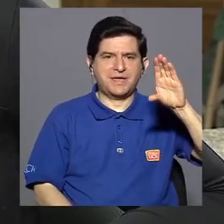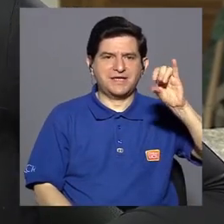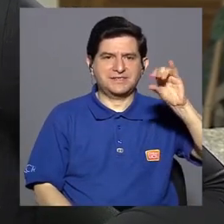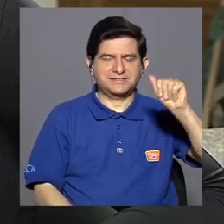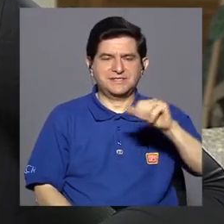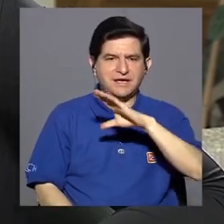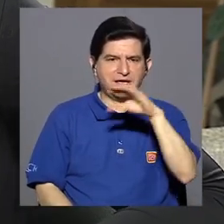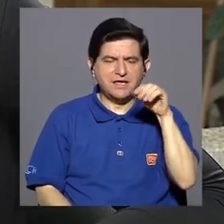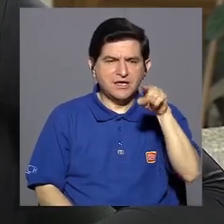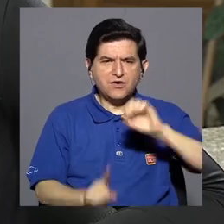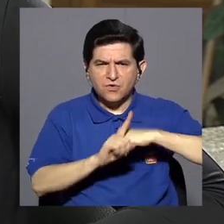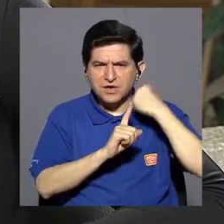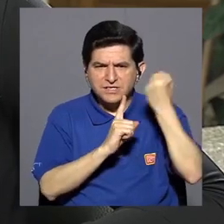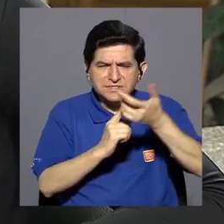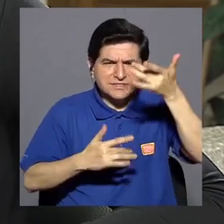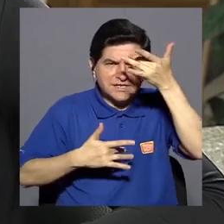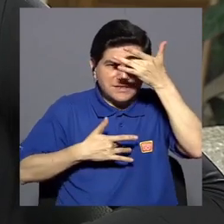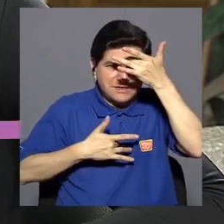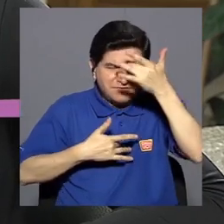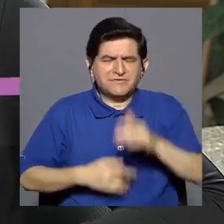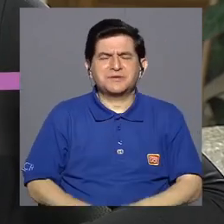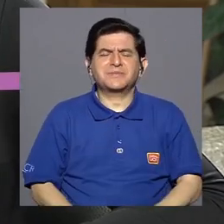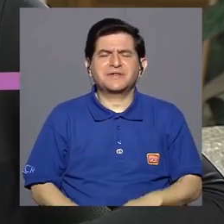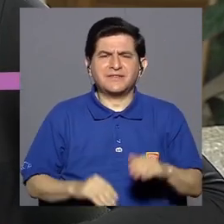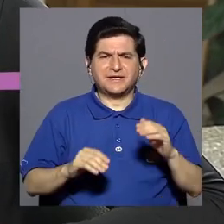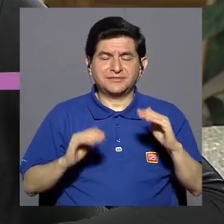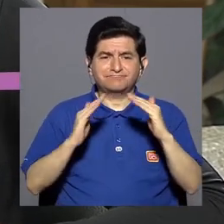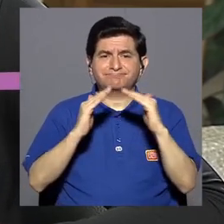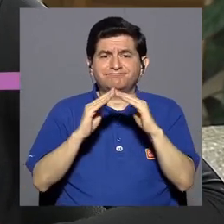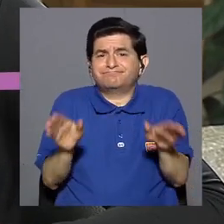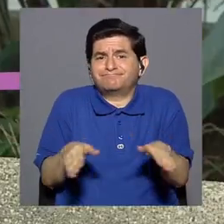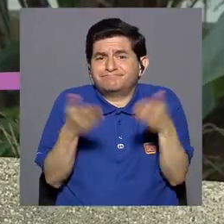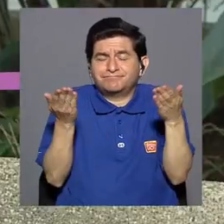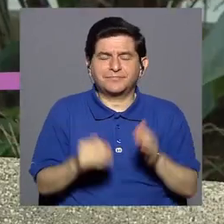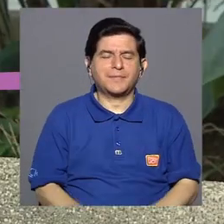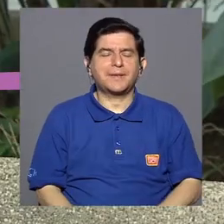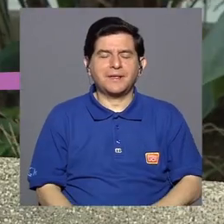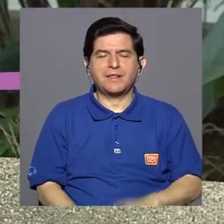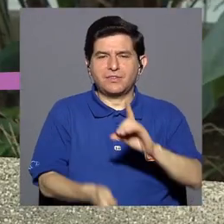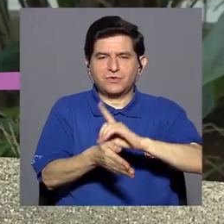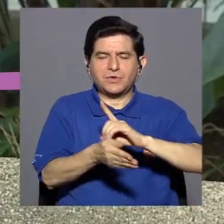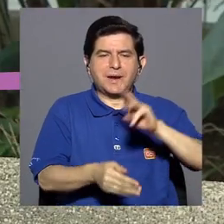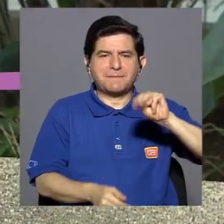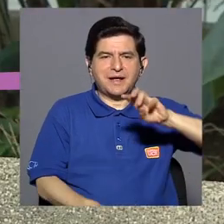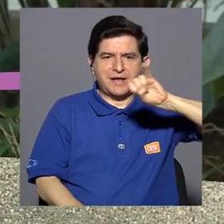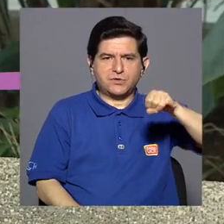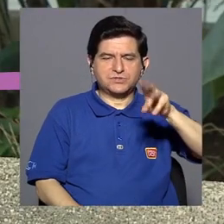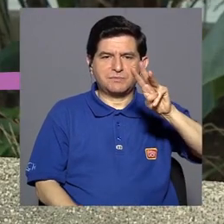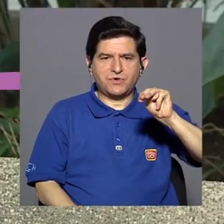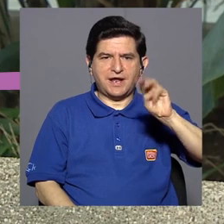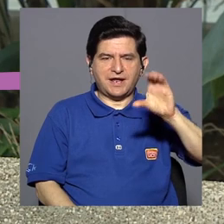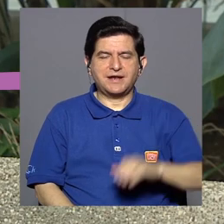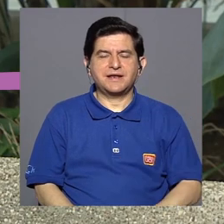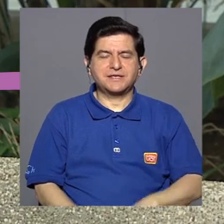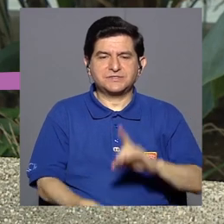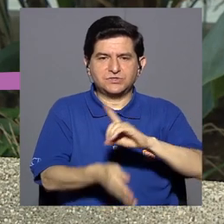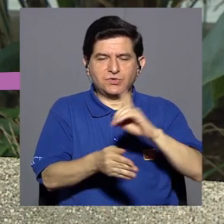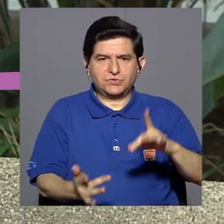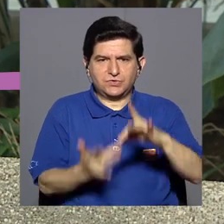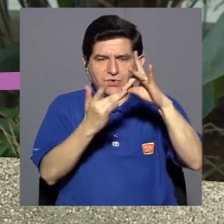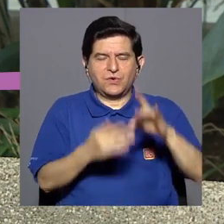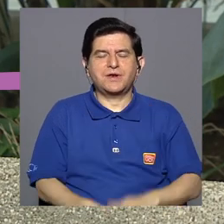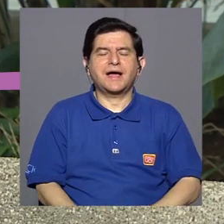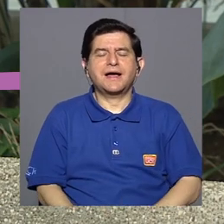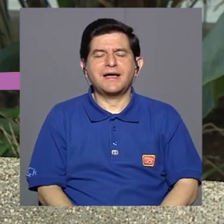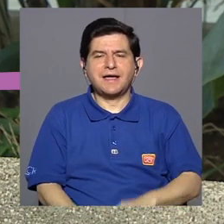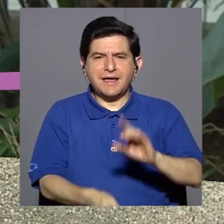y cómo convivir con esta. Para ello nos acompaña la doctora María José Morales Calderón, médico especialista